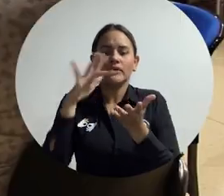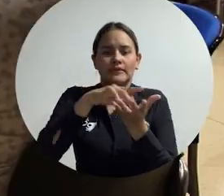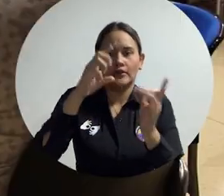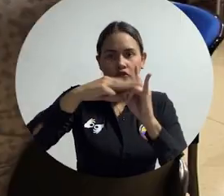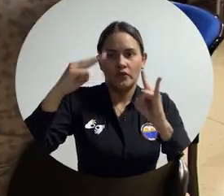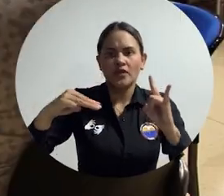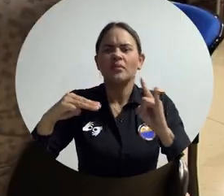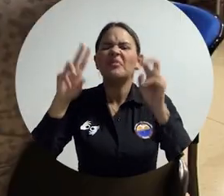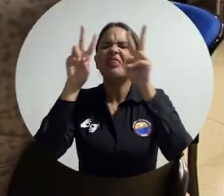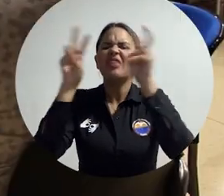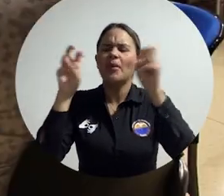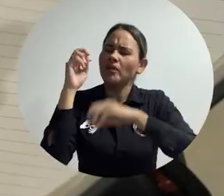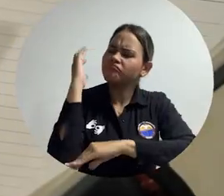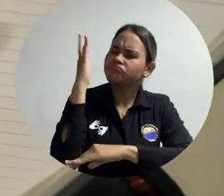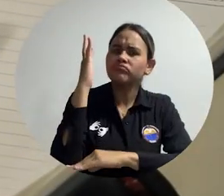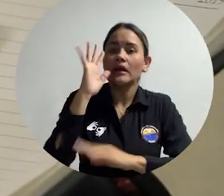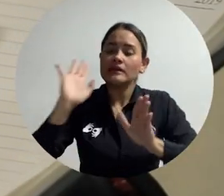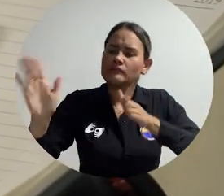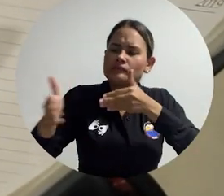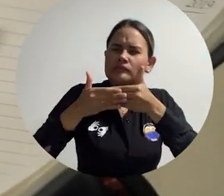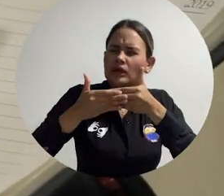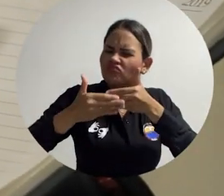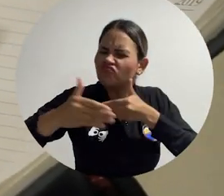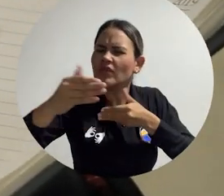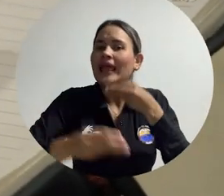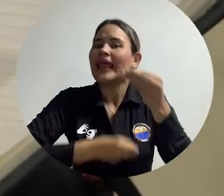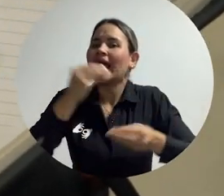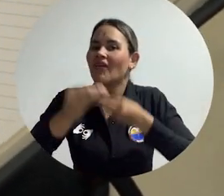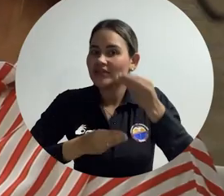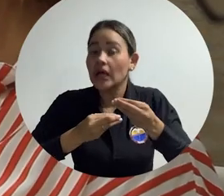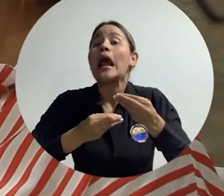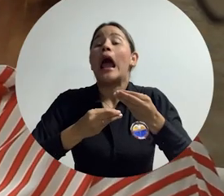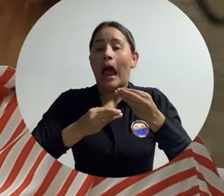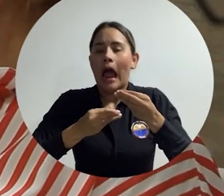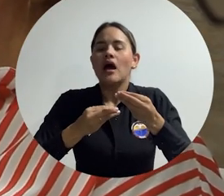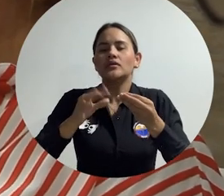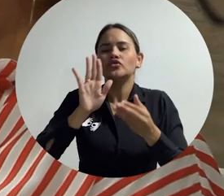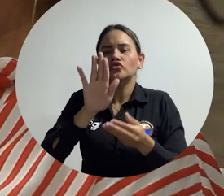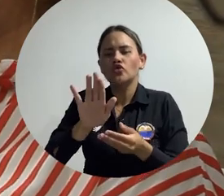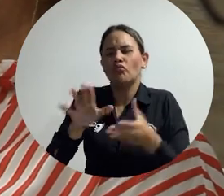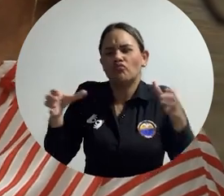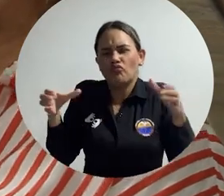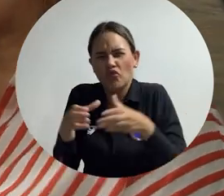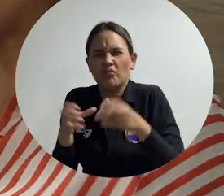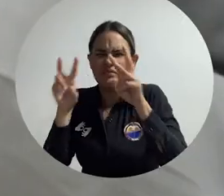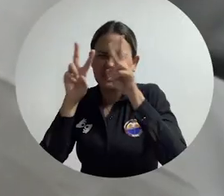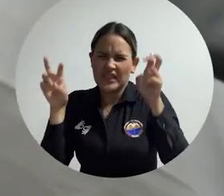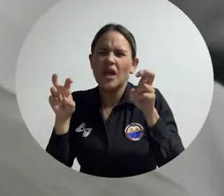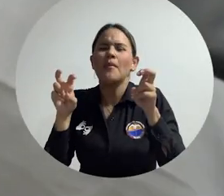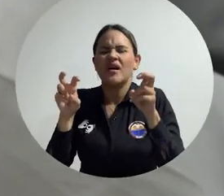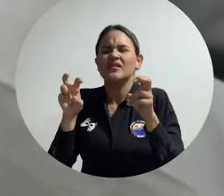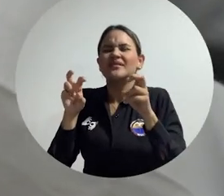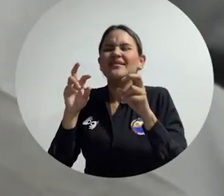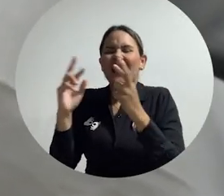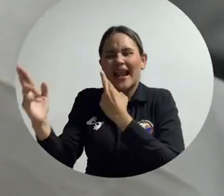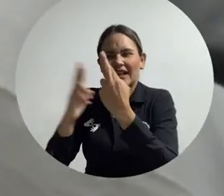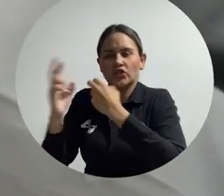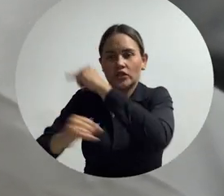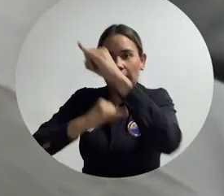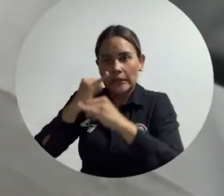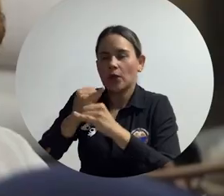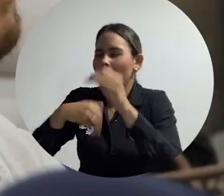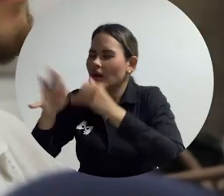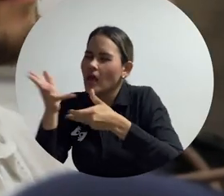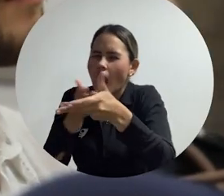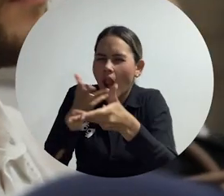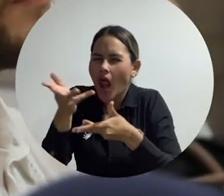Con el taller denominado Hablemos de Cierres, el Semillero de Investigación en Transición Energética y la Oficina de Relaciones Internacionales generaron un